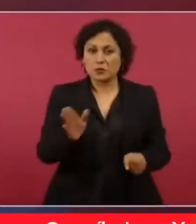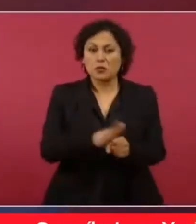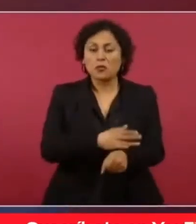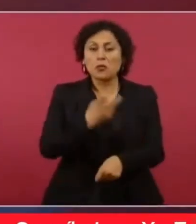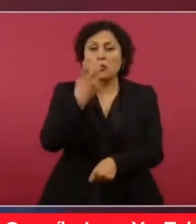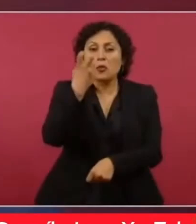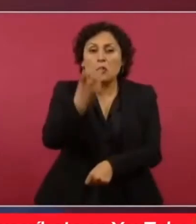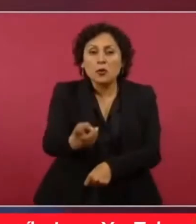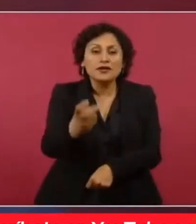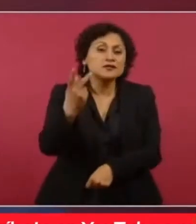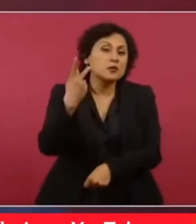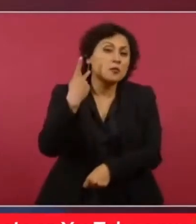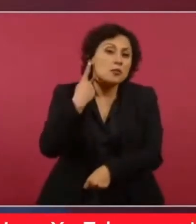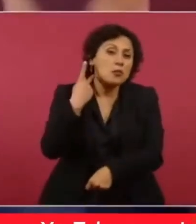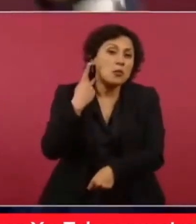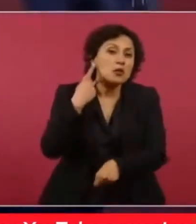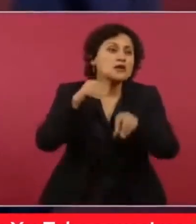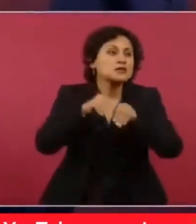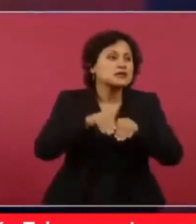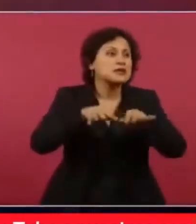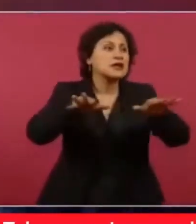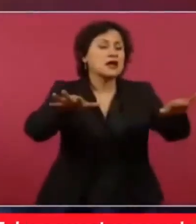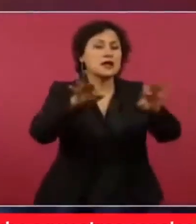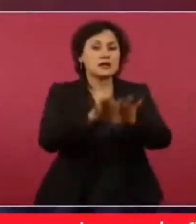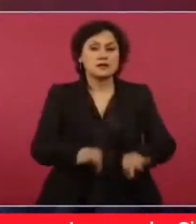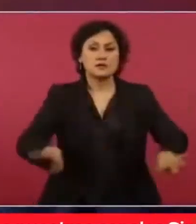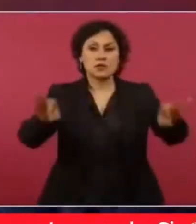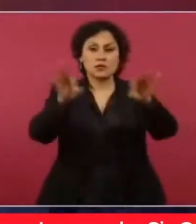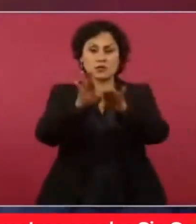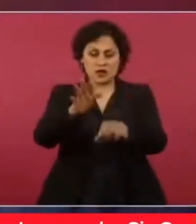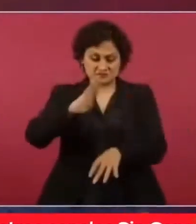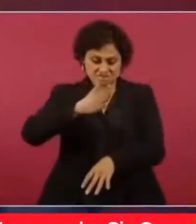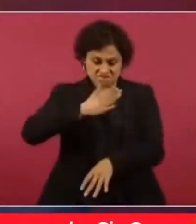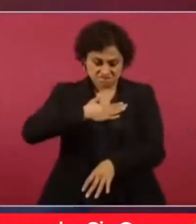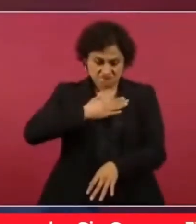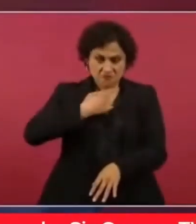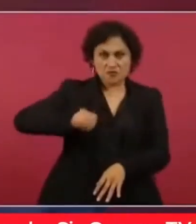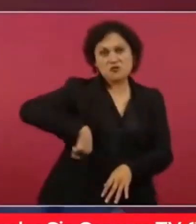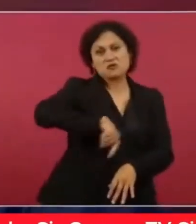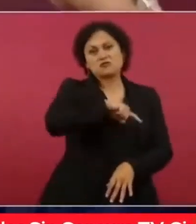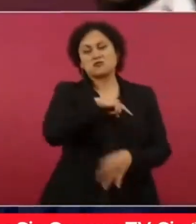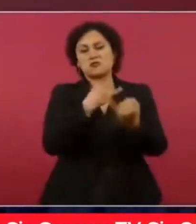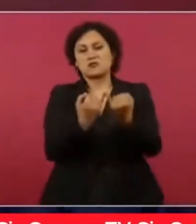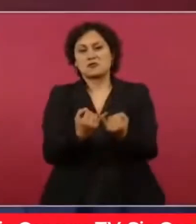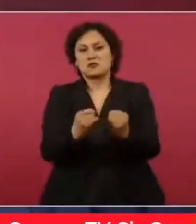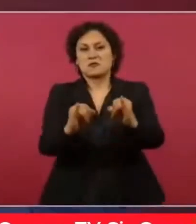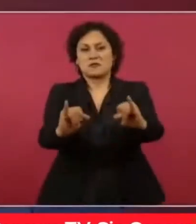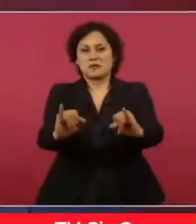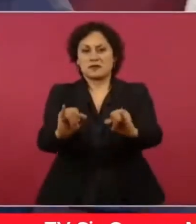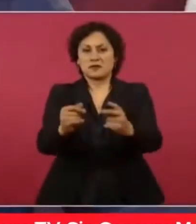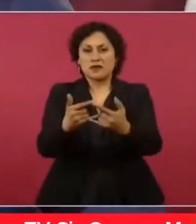y no olvidar nada más la historia. Si es que